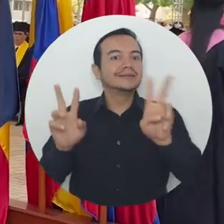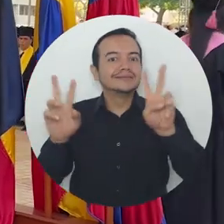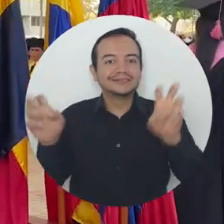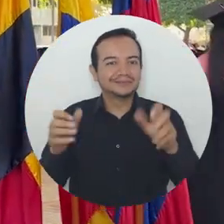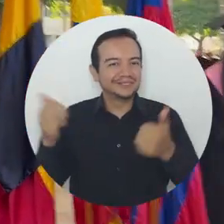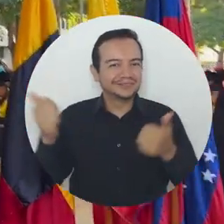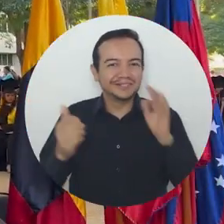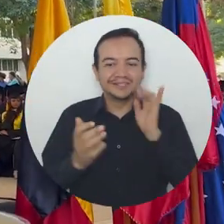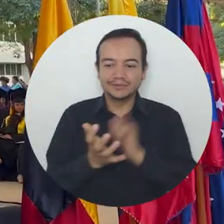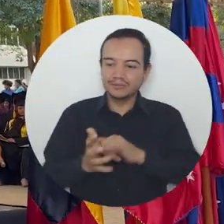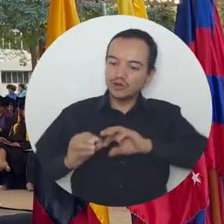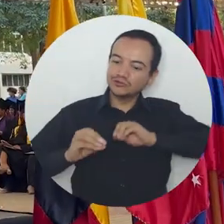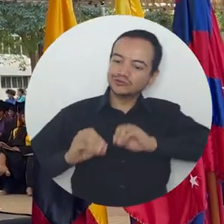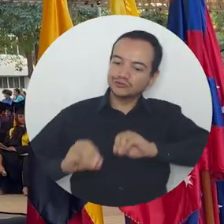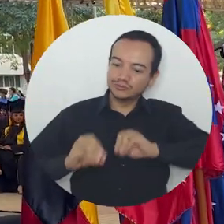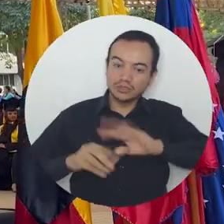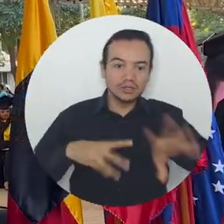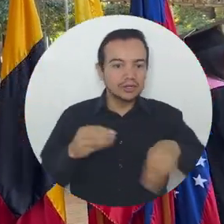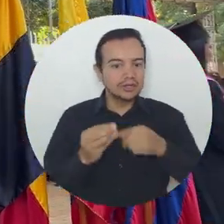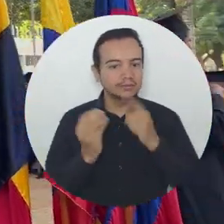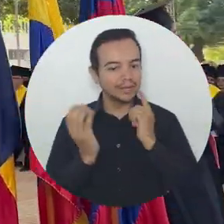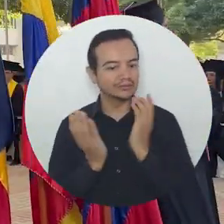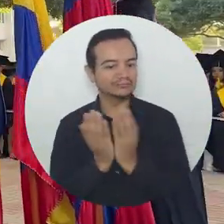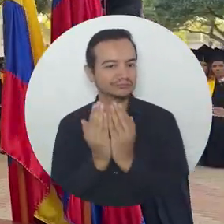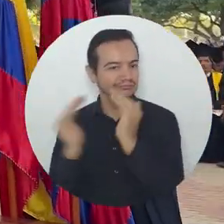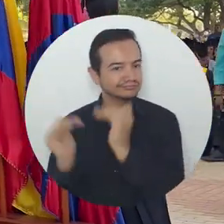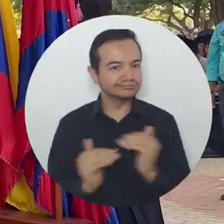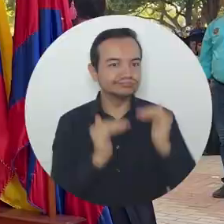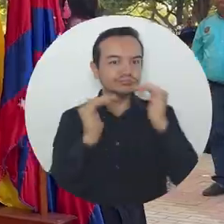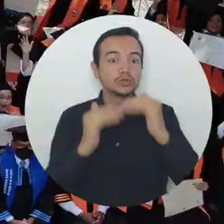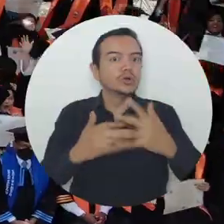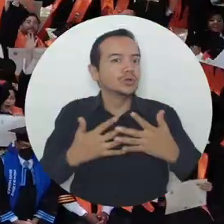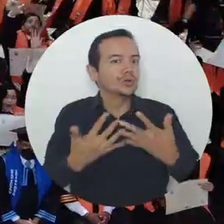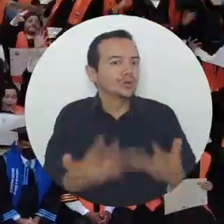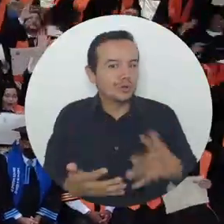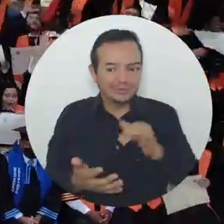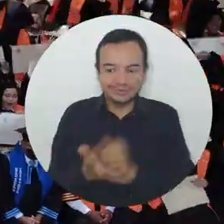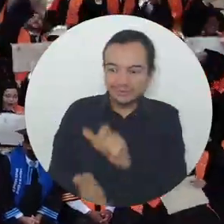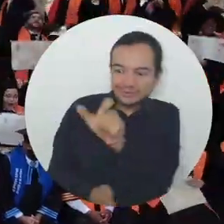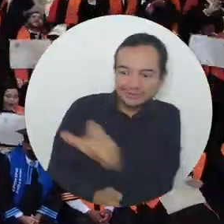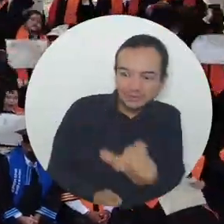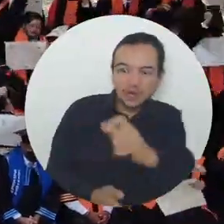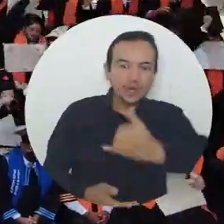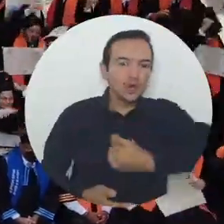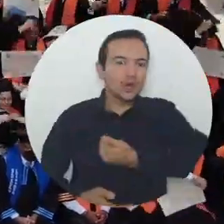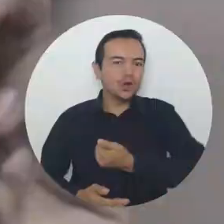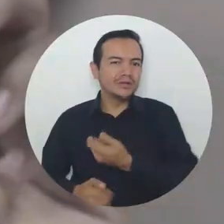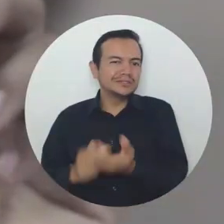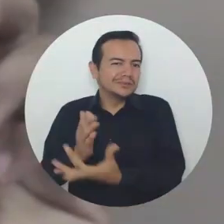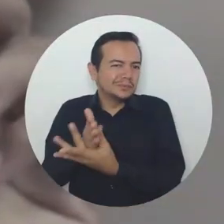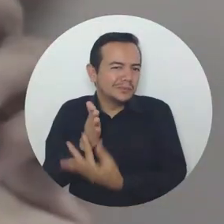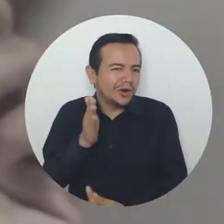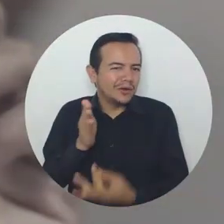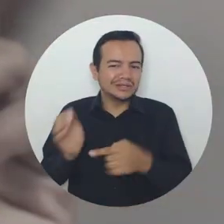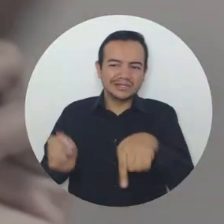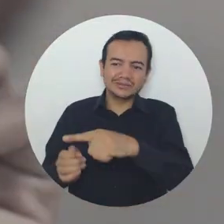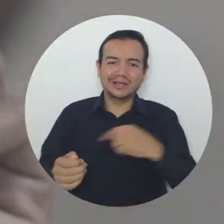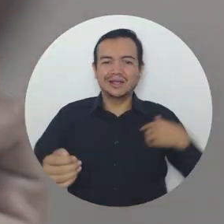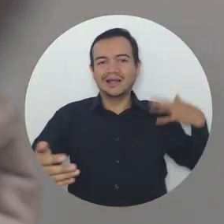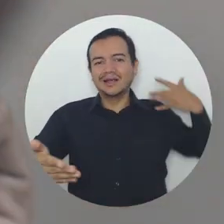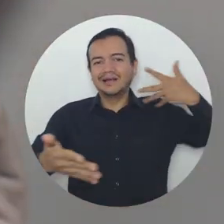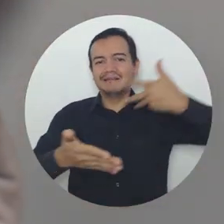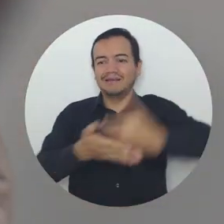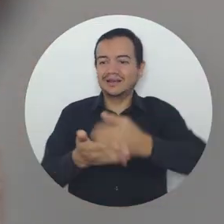en materia de formación, en materia de educación superior, brindándoles oportunidad a los jóvenes de escasos recursos que